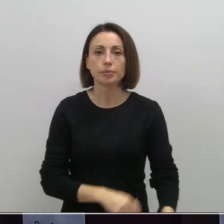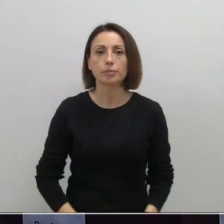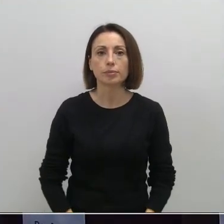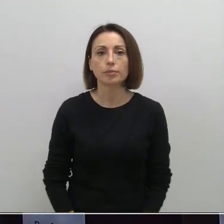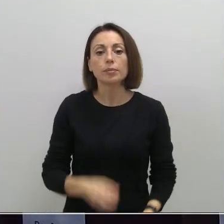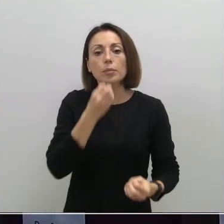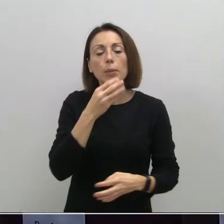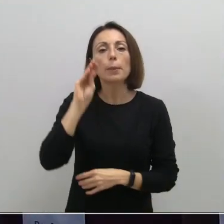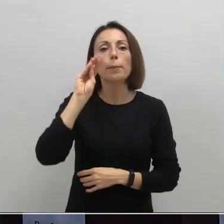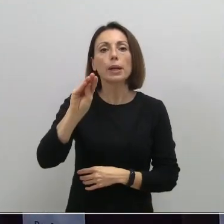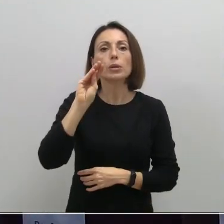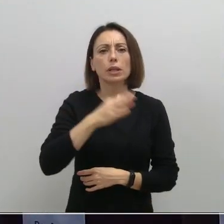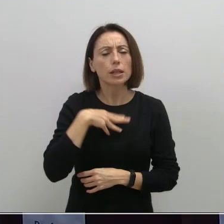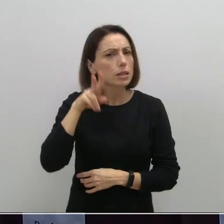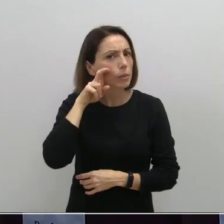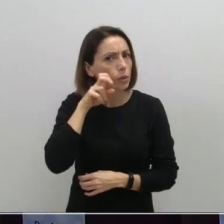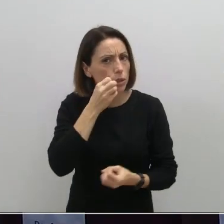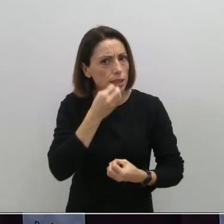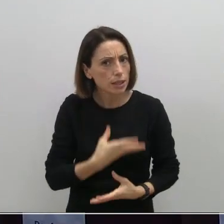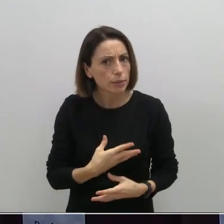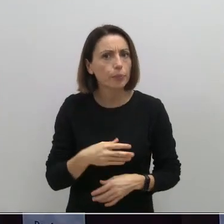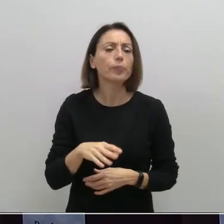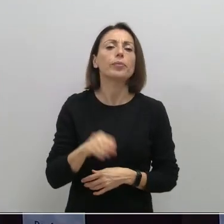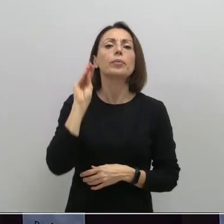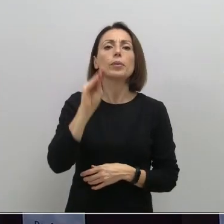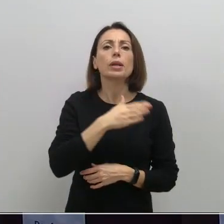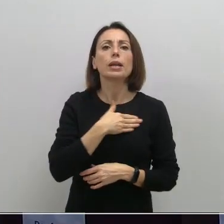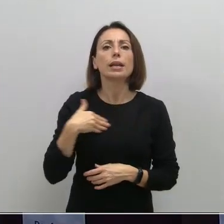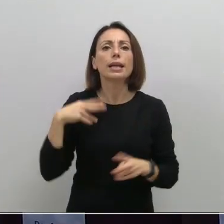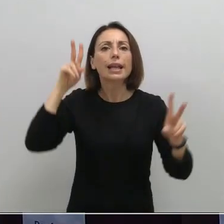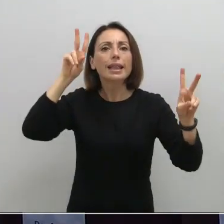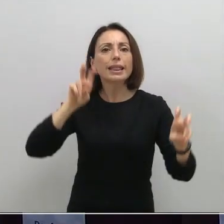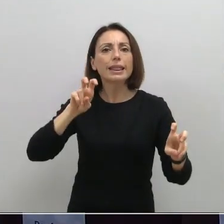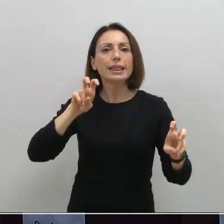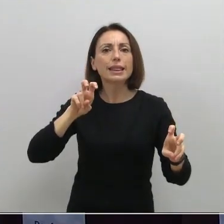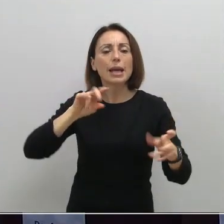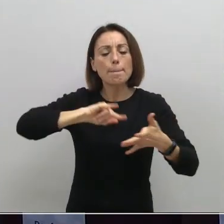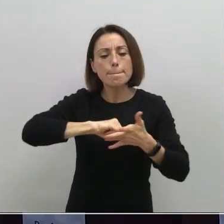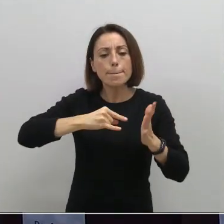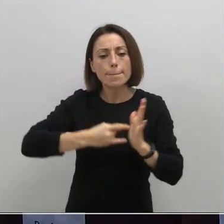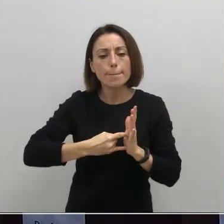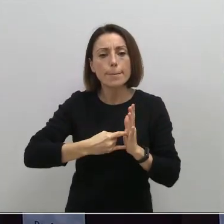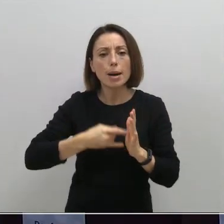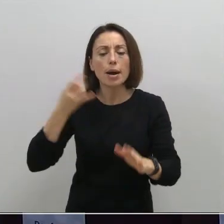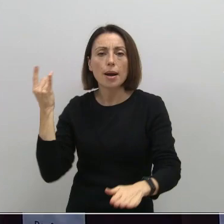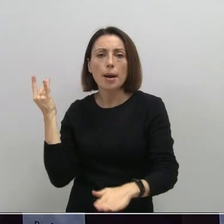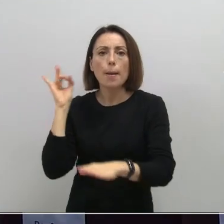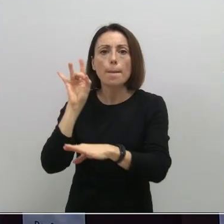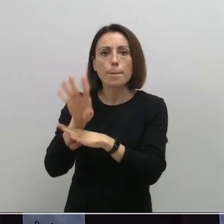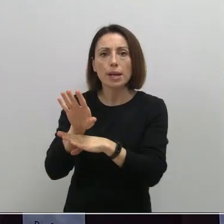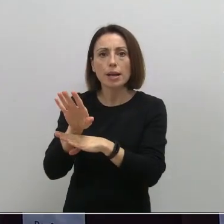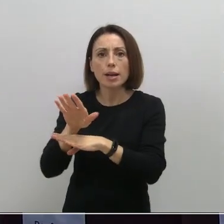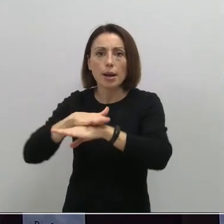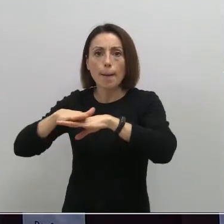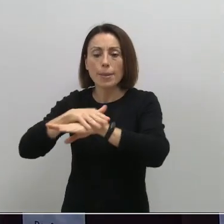Bueno, yo le quería preguntar acerca de ese plan que le hacía llegar al Ministerio la